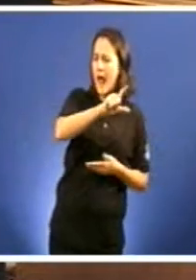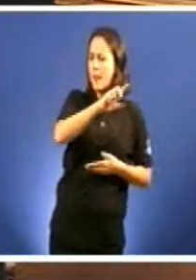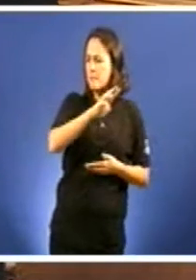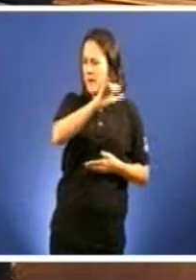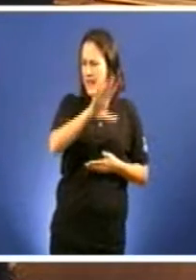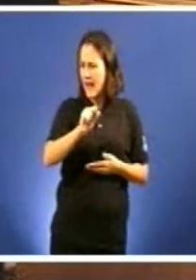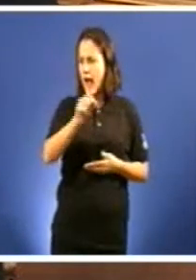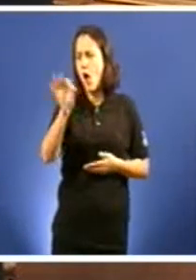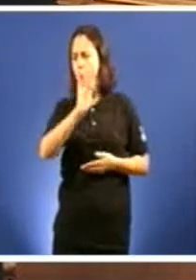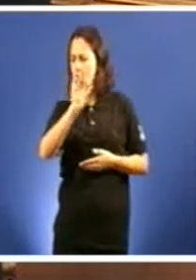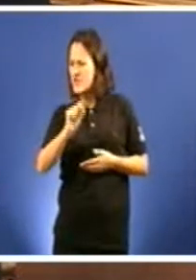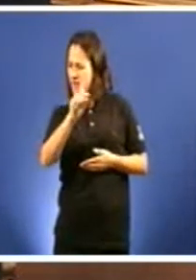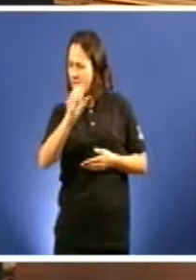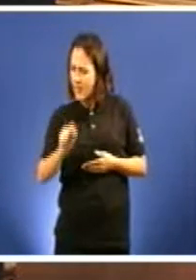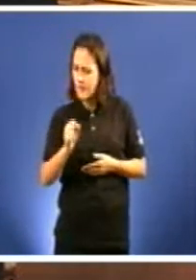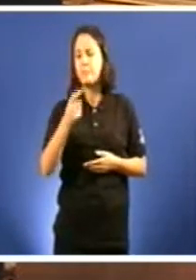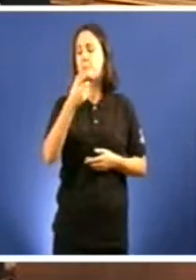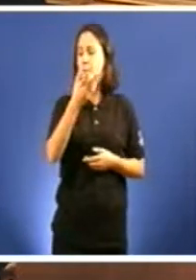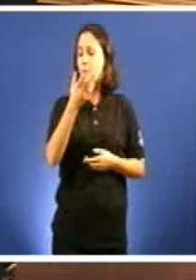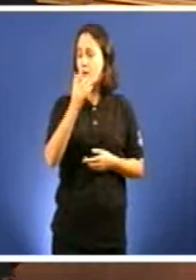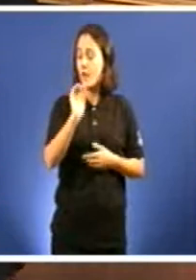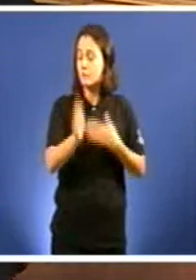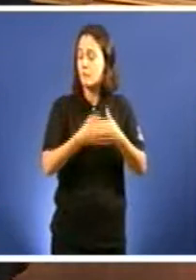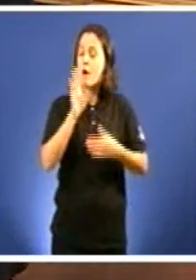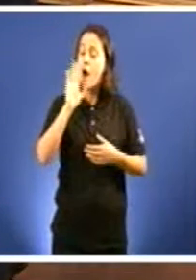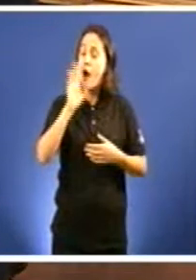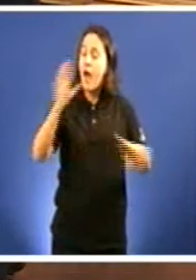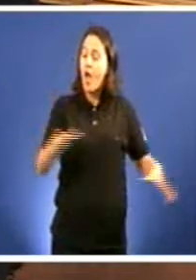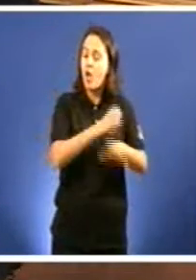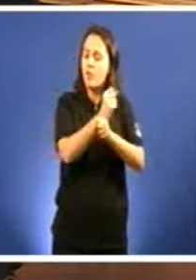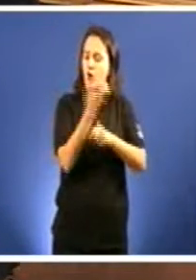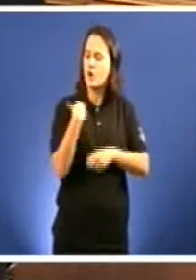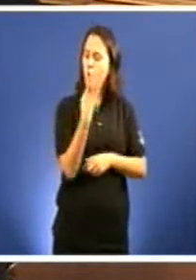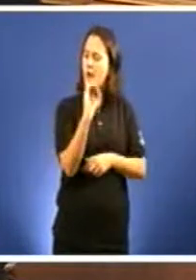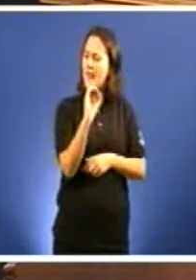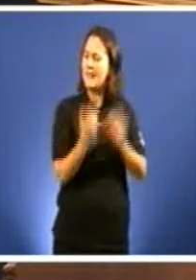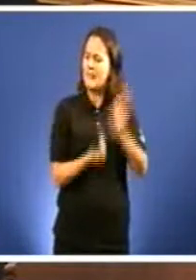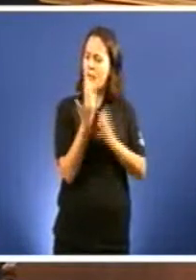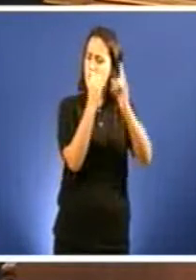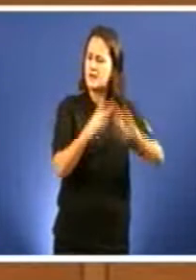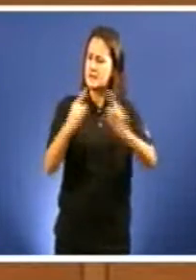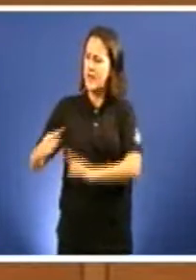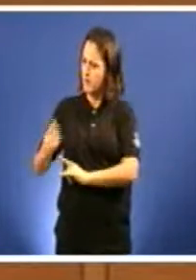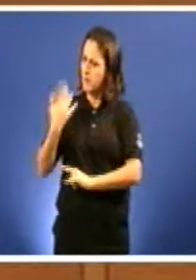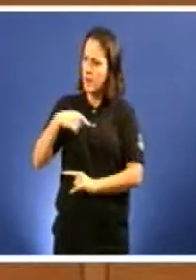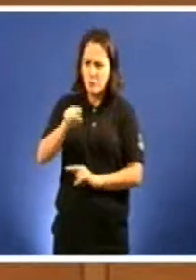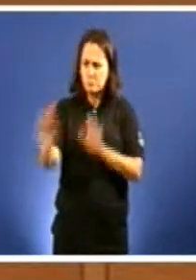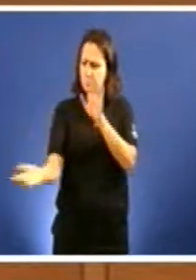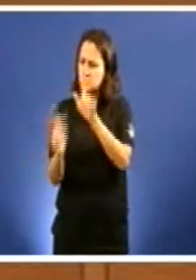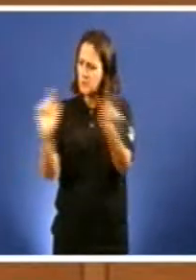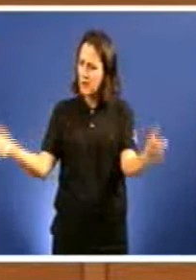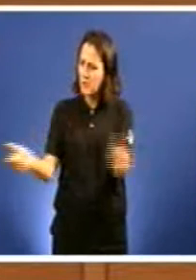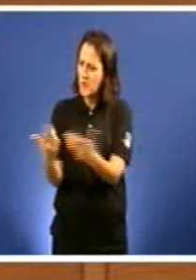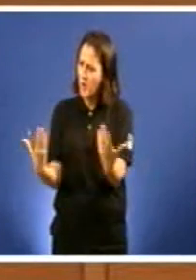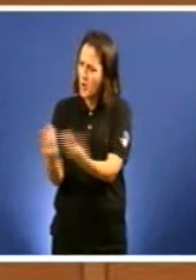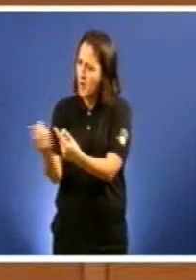do cerco levan 40 días acampados e vostedes nincidinou a recibilos. E inda por riba teñen que escoitar que esa quen